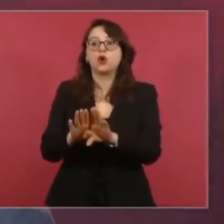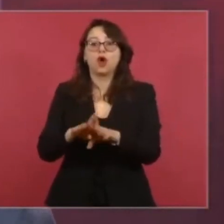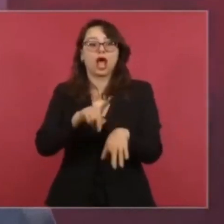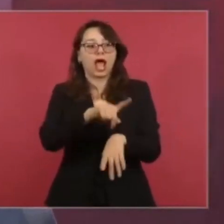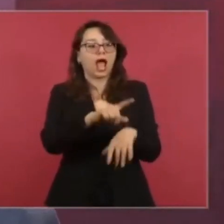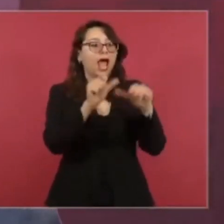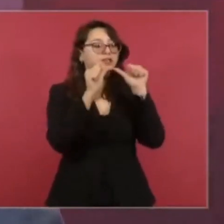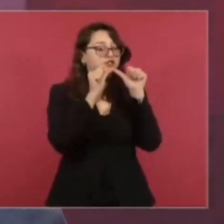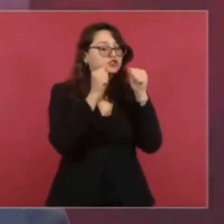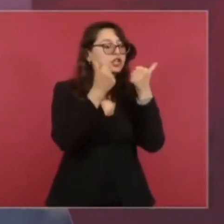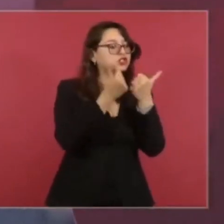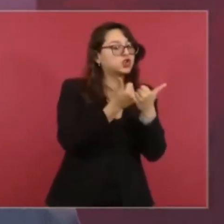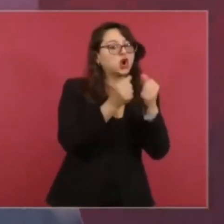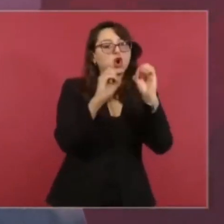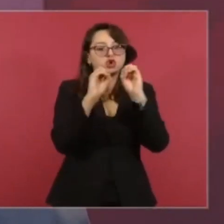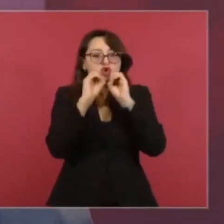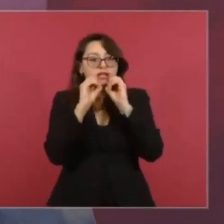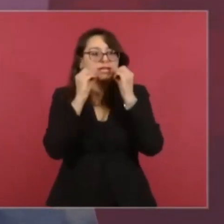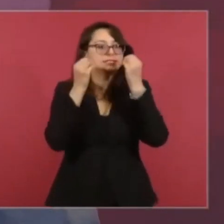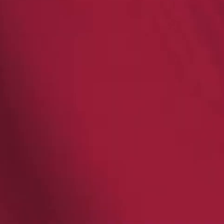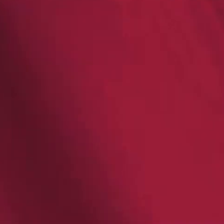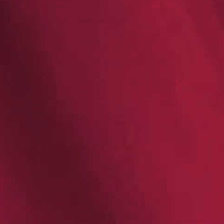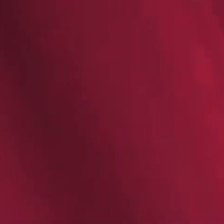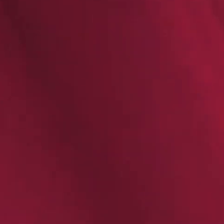intermediarios.